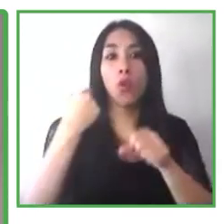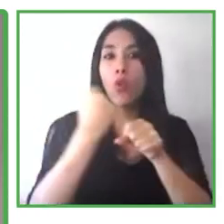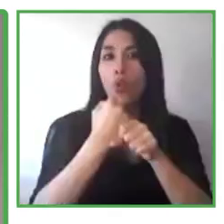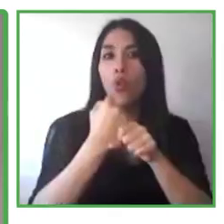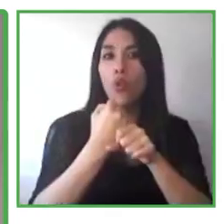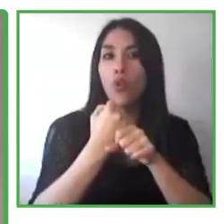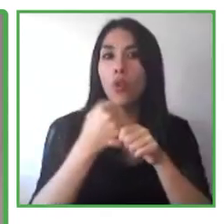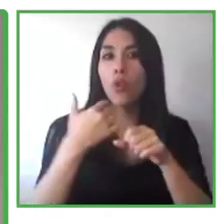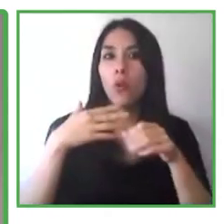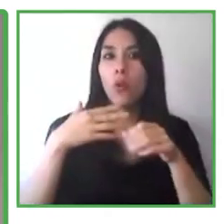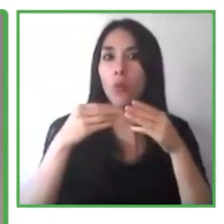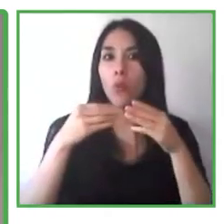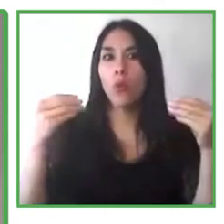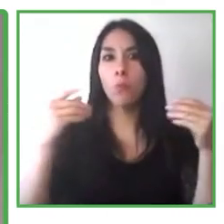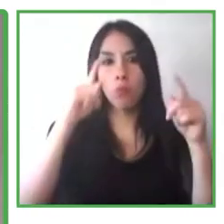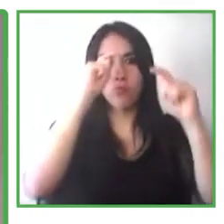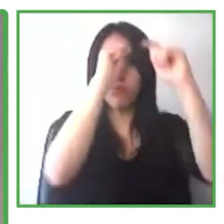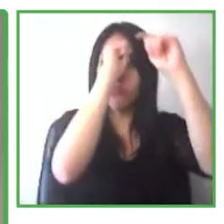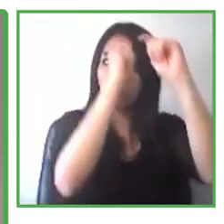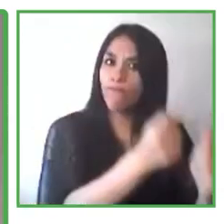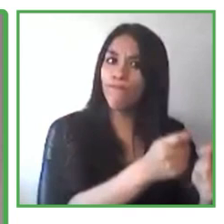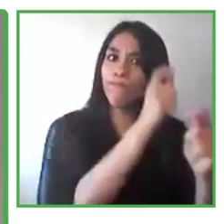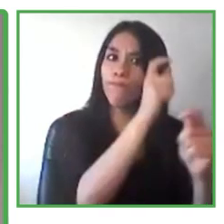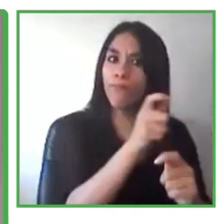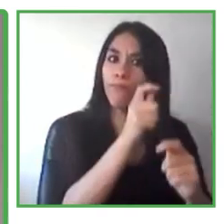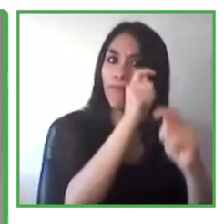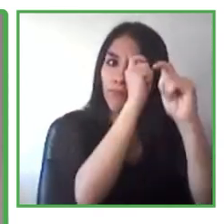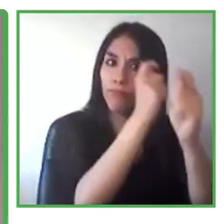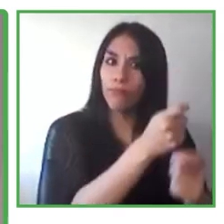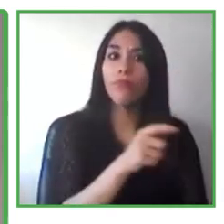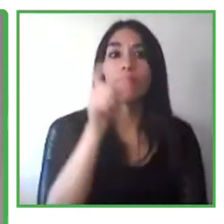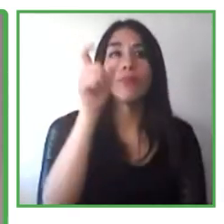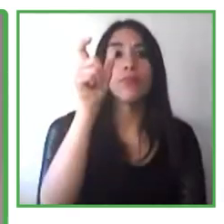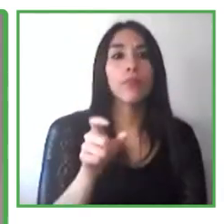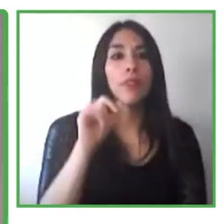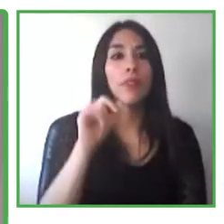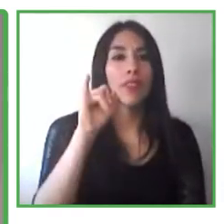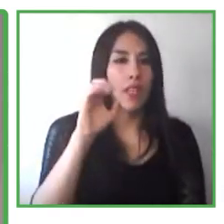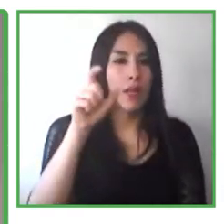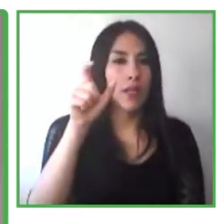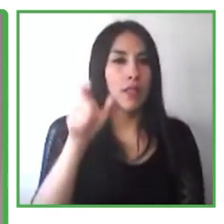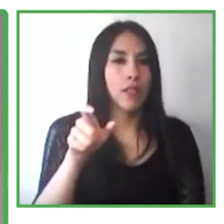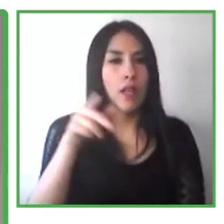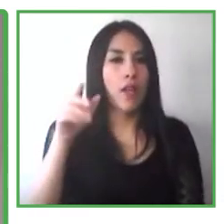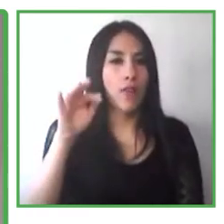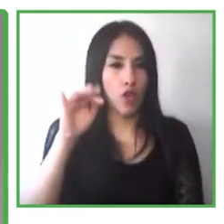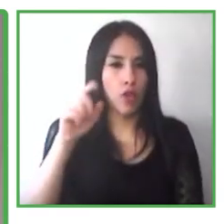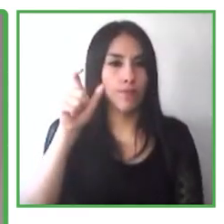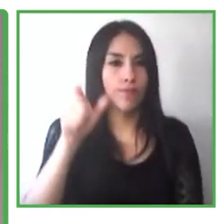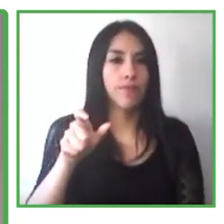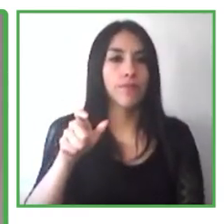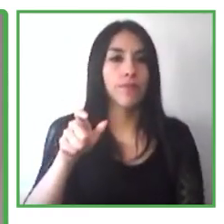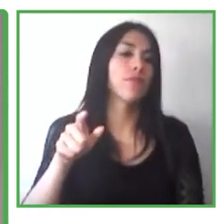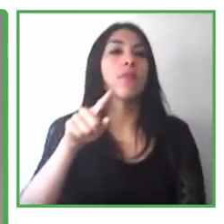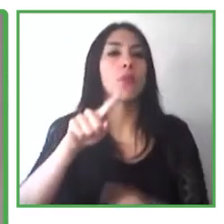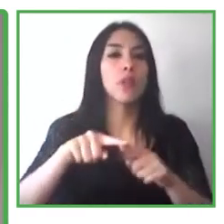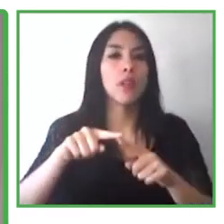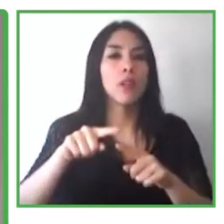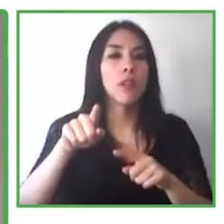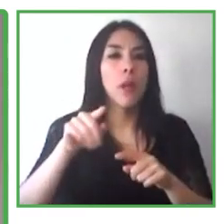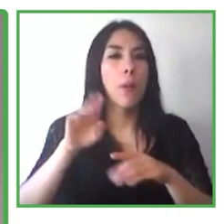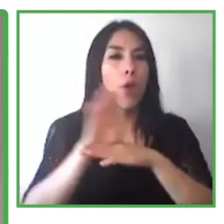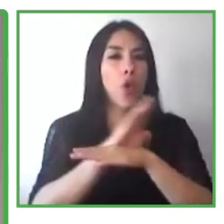Refuse de Microsoft. Jessica, bueno, Microsoft es un líder global como todos sabemos y hace cosas sorprendentes para las personas en el área de